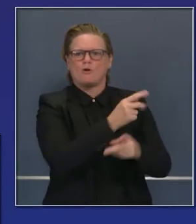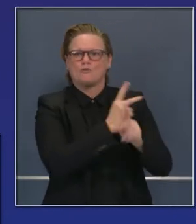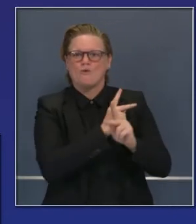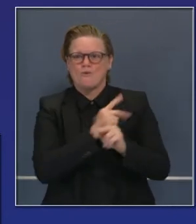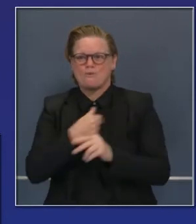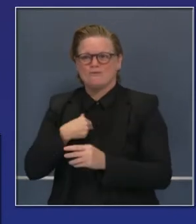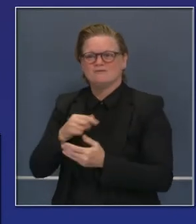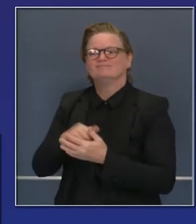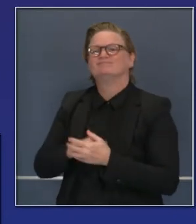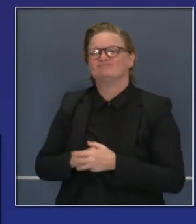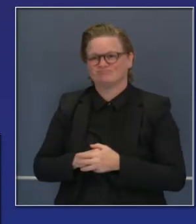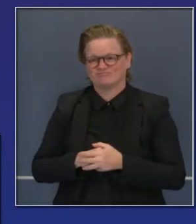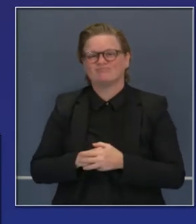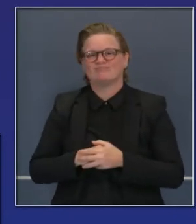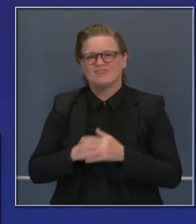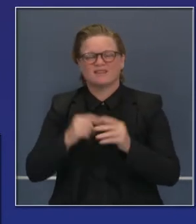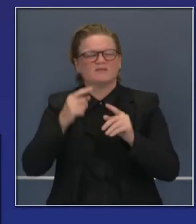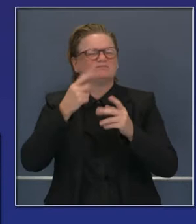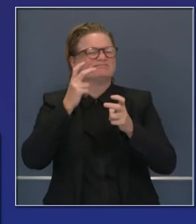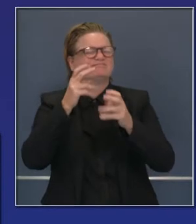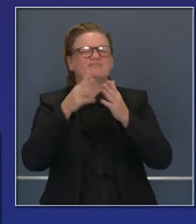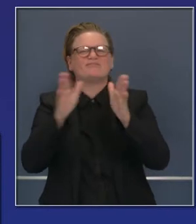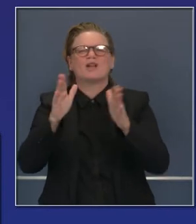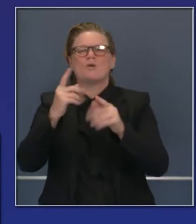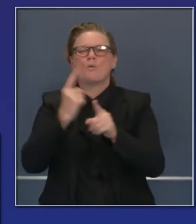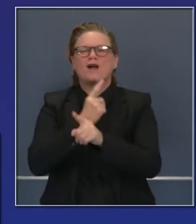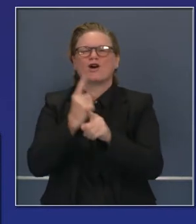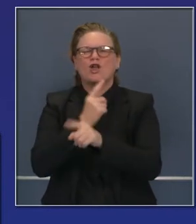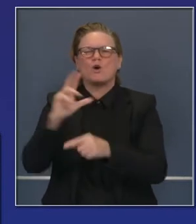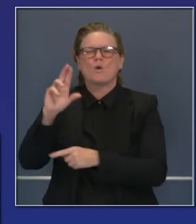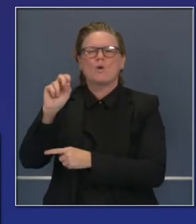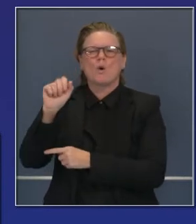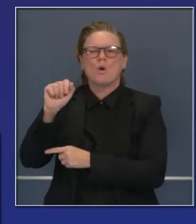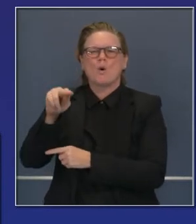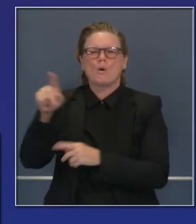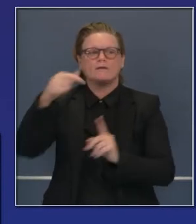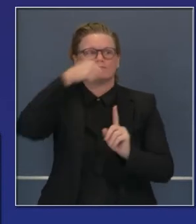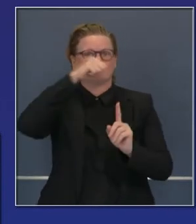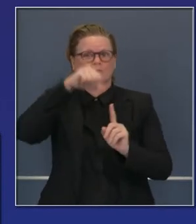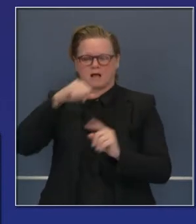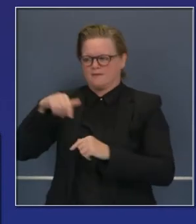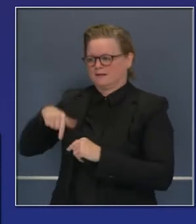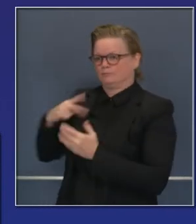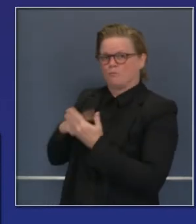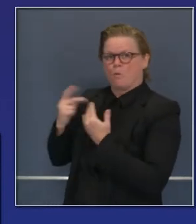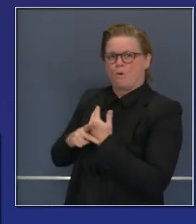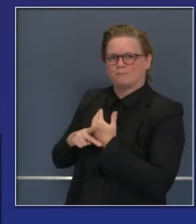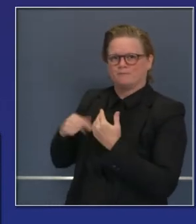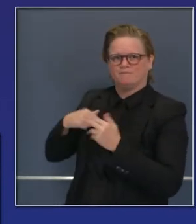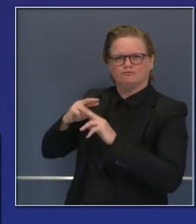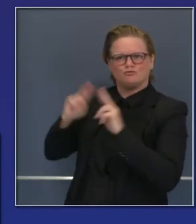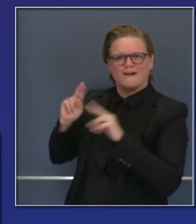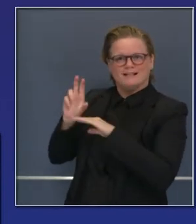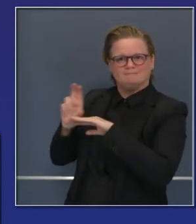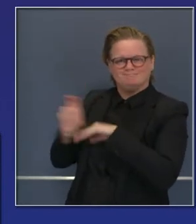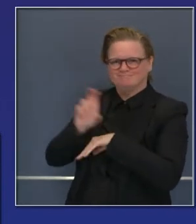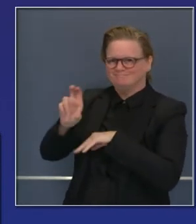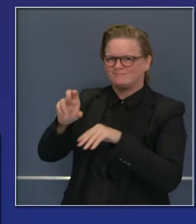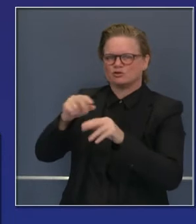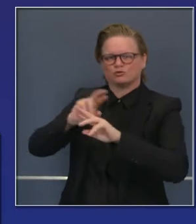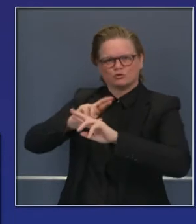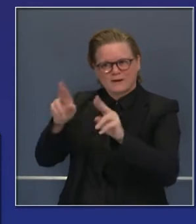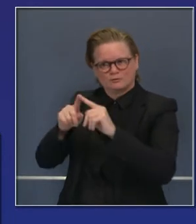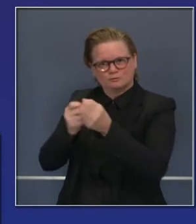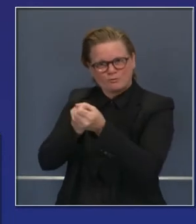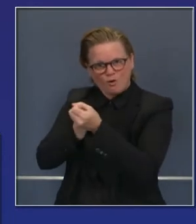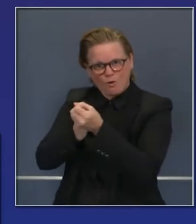comparado a personas que tratan de comenzar con crédito nuevo. Así que por eso fue creado este programa. Y esto